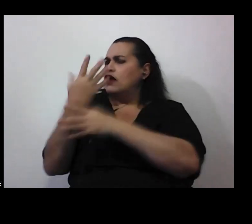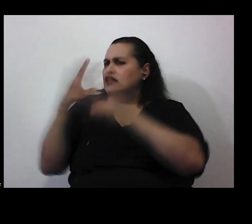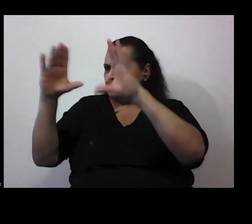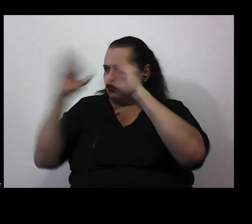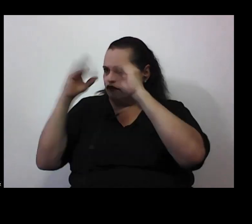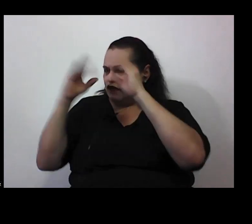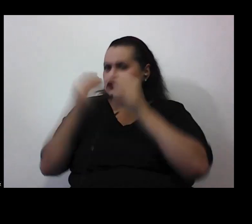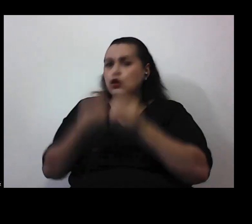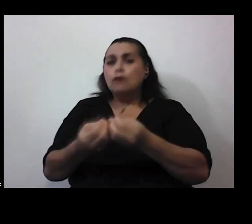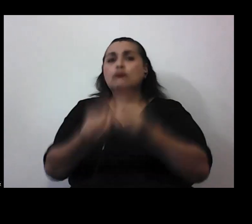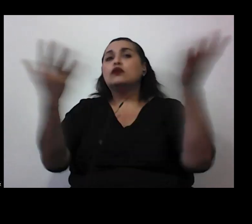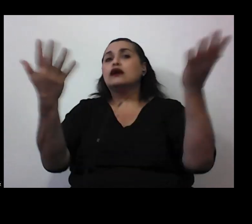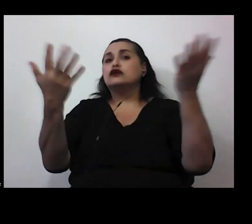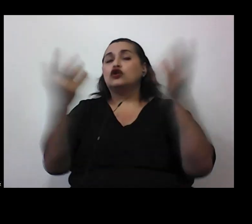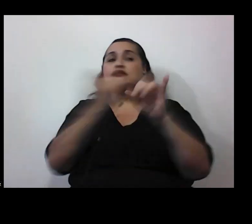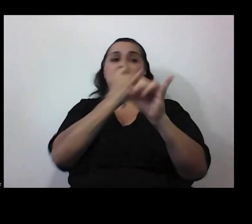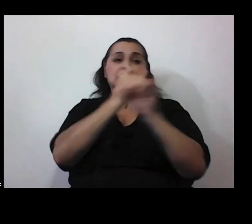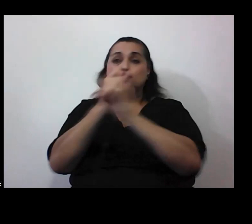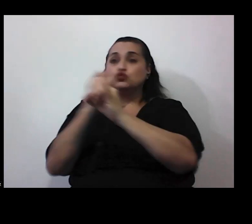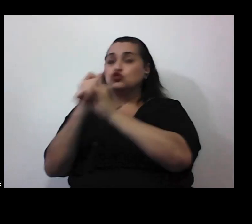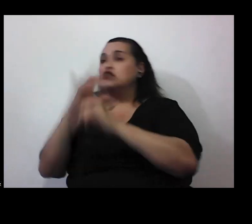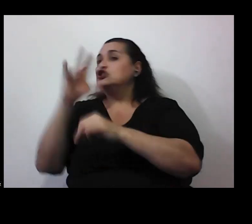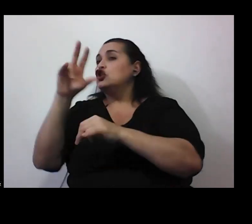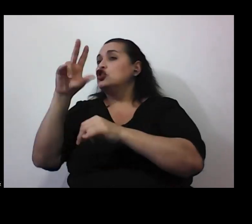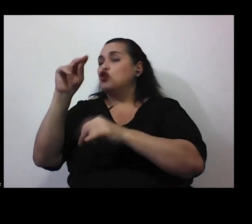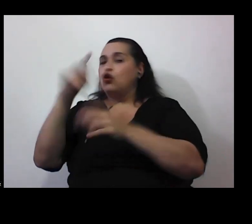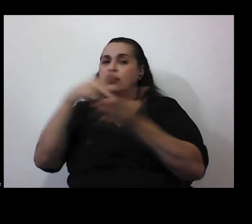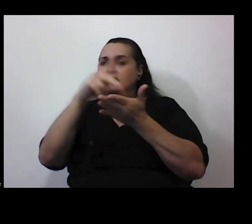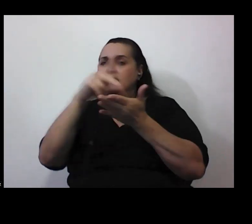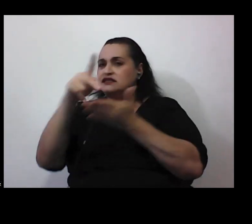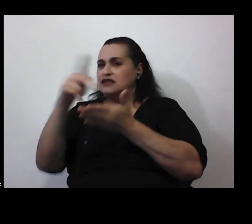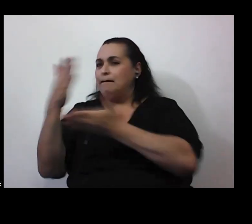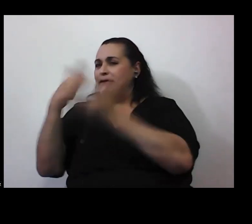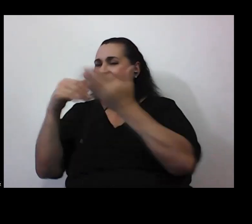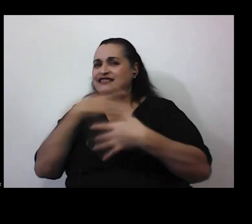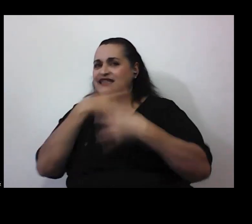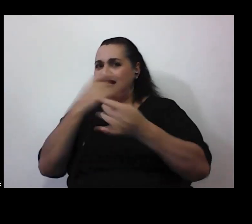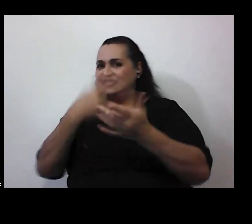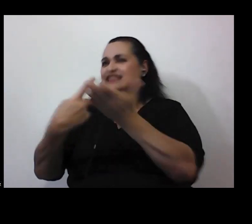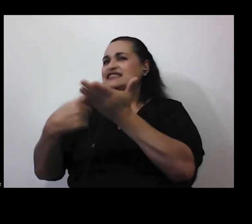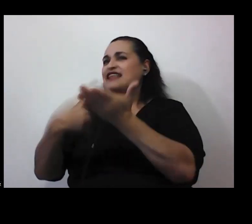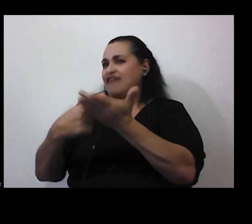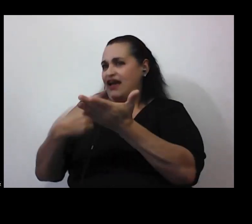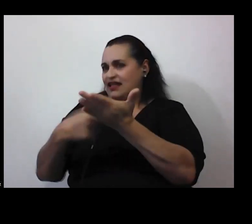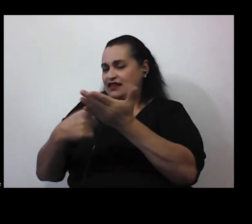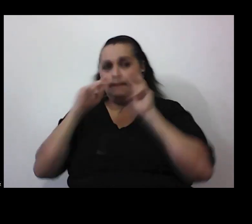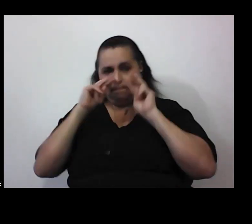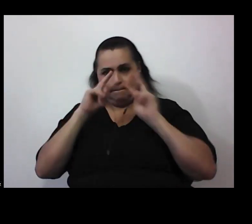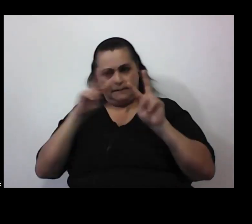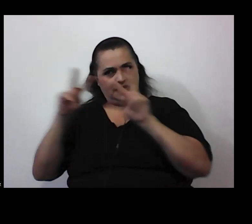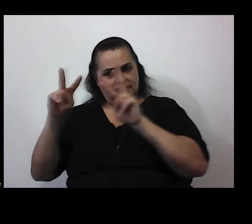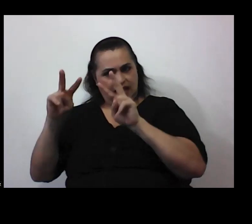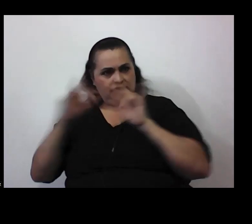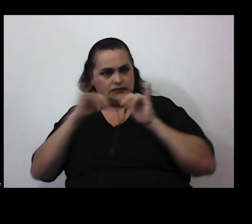e instituciones que no están financiadas por partes interesadas en un debate que están vigiladas por pares mediante